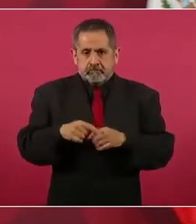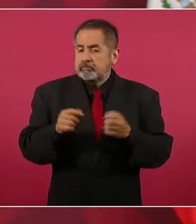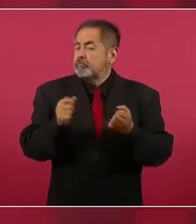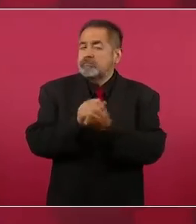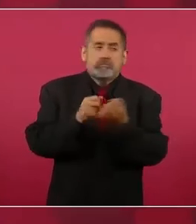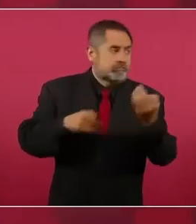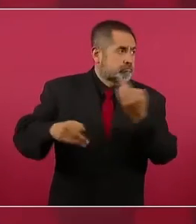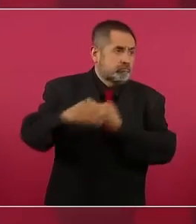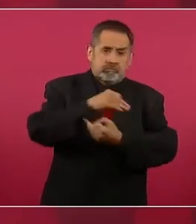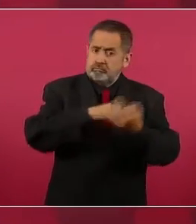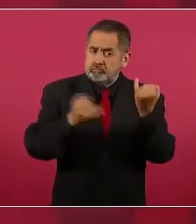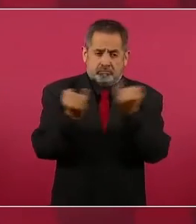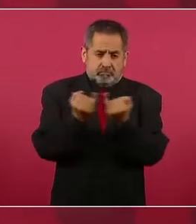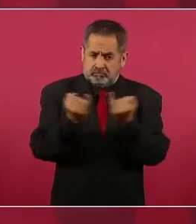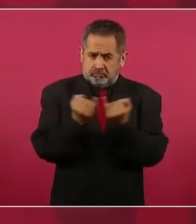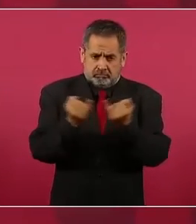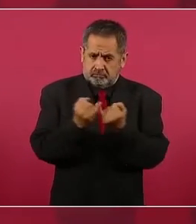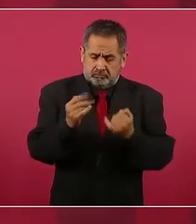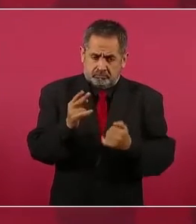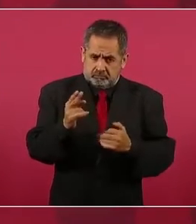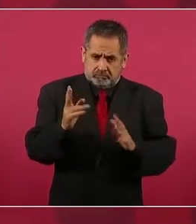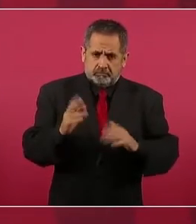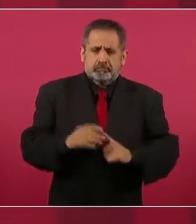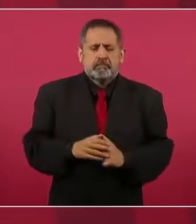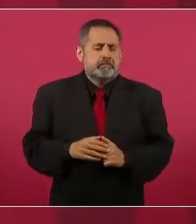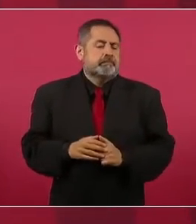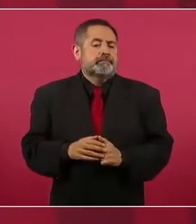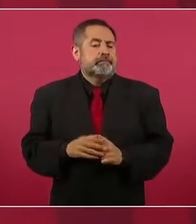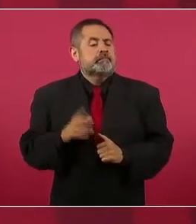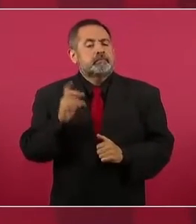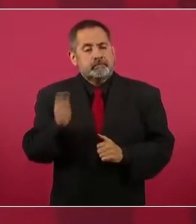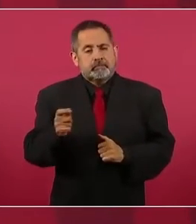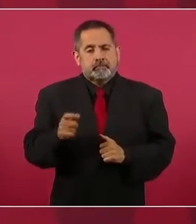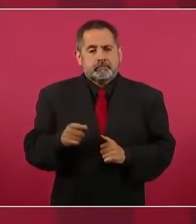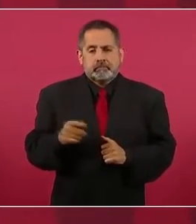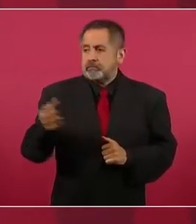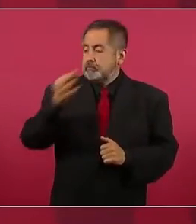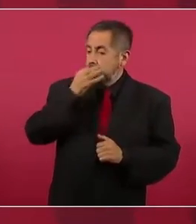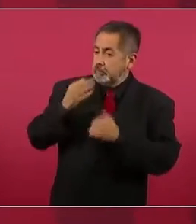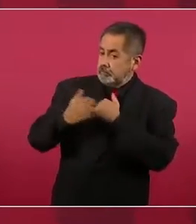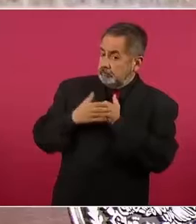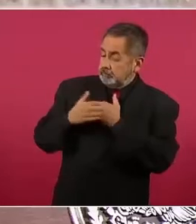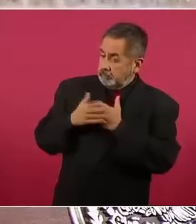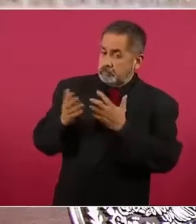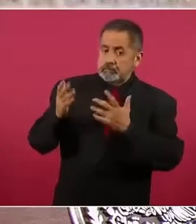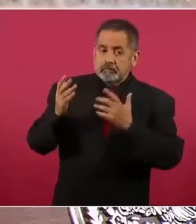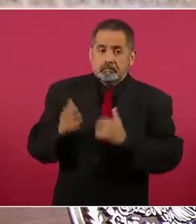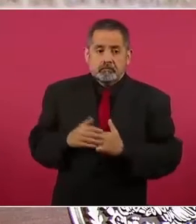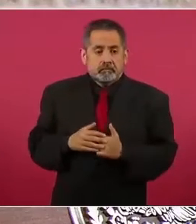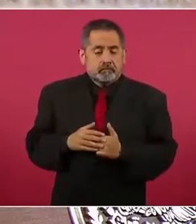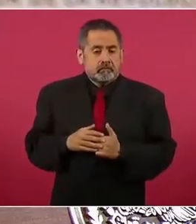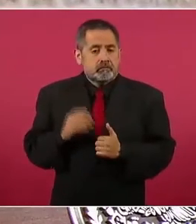y entonces ya me informaron de que